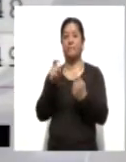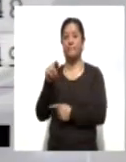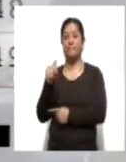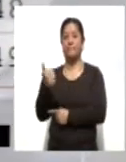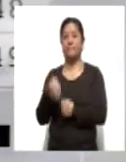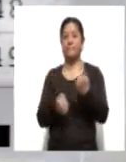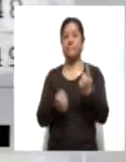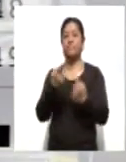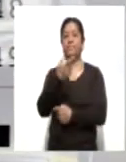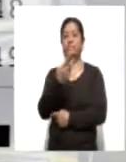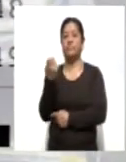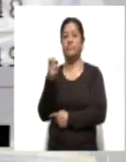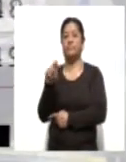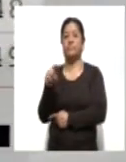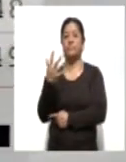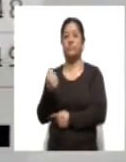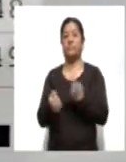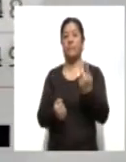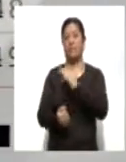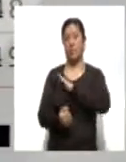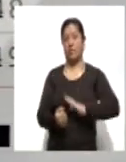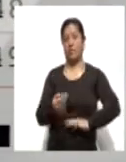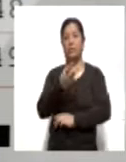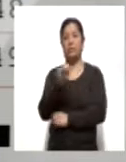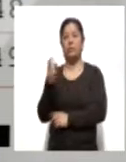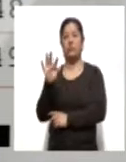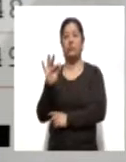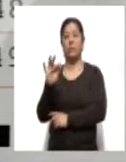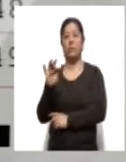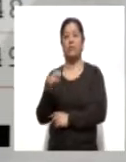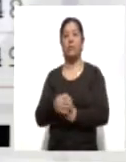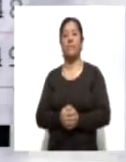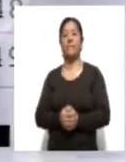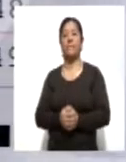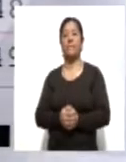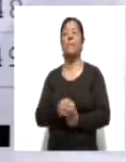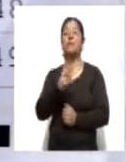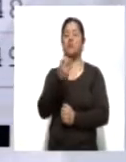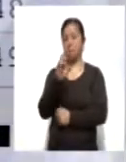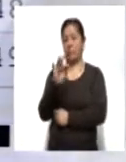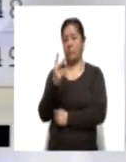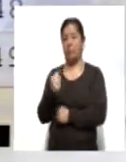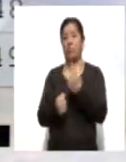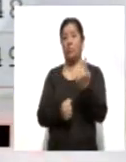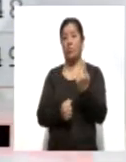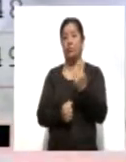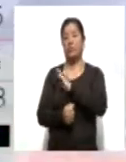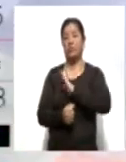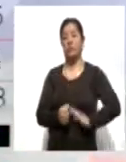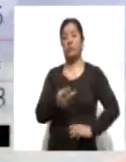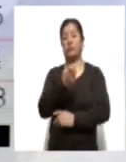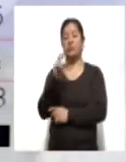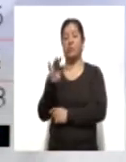276, Santa Cruz Tlaxcala 275, Teolocholco 248, Chalostoc 249,